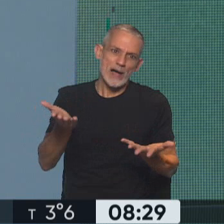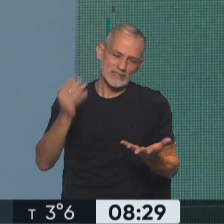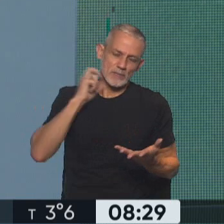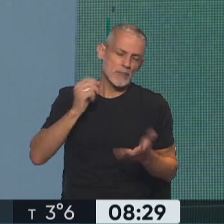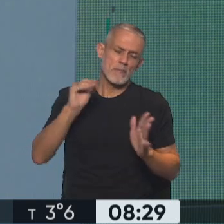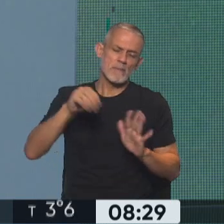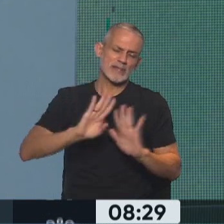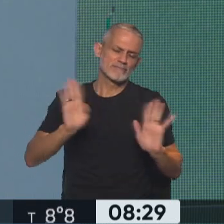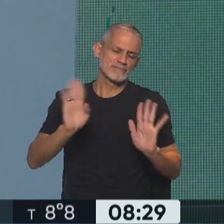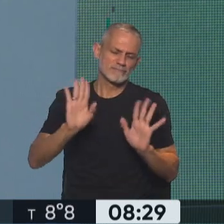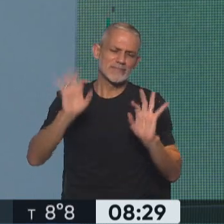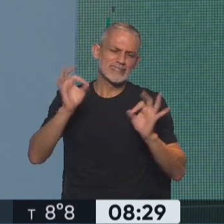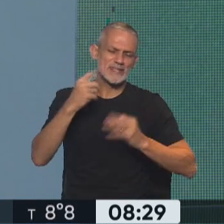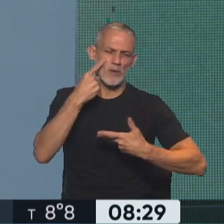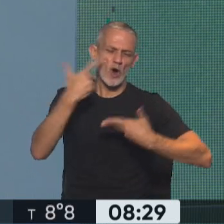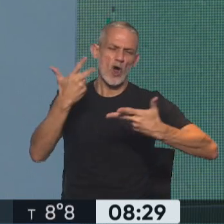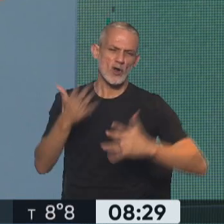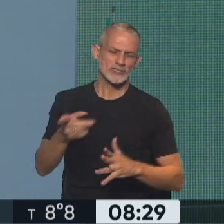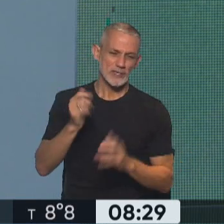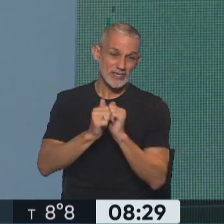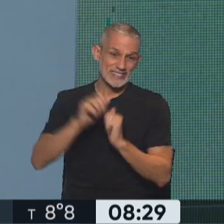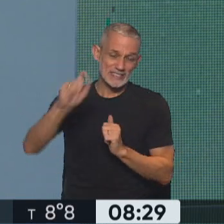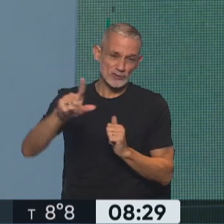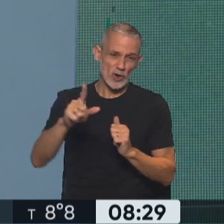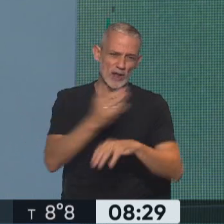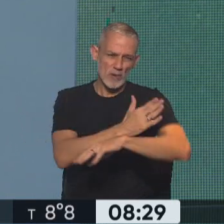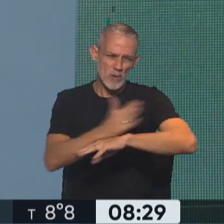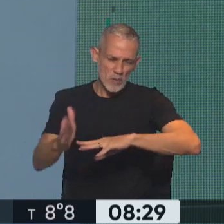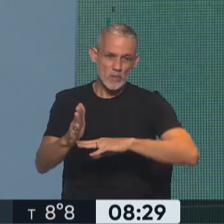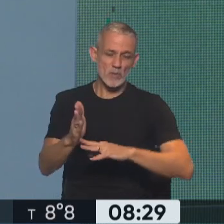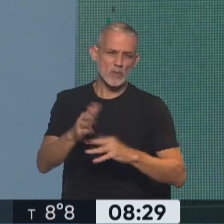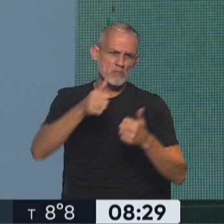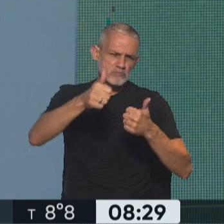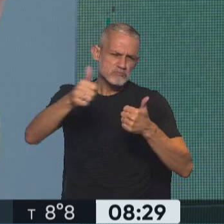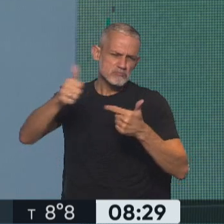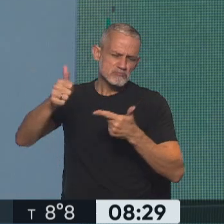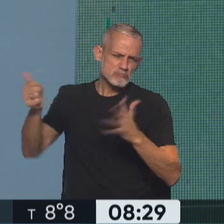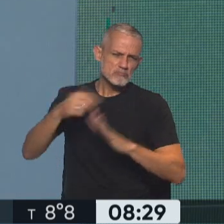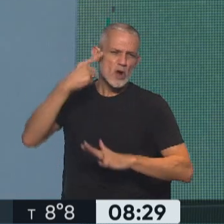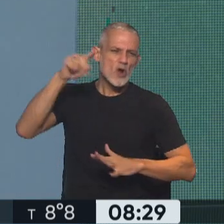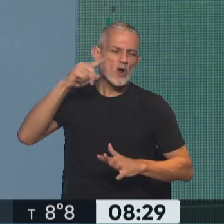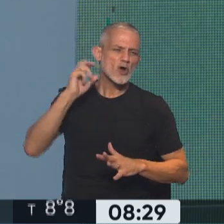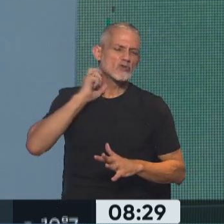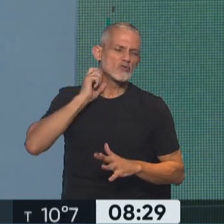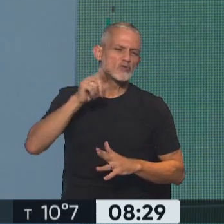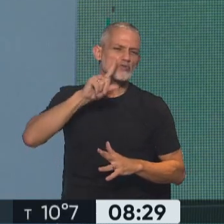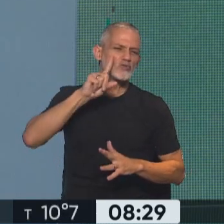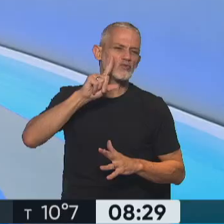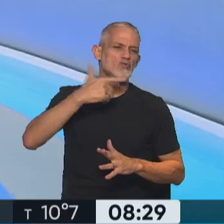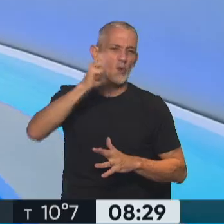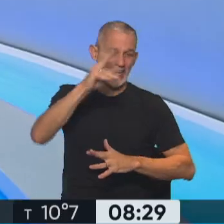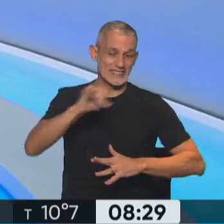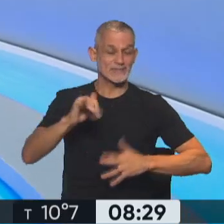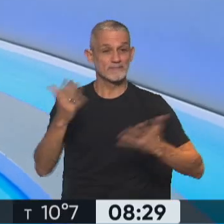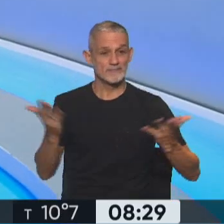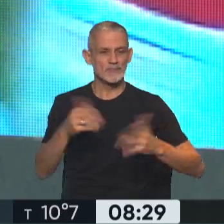agregar ya a lo que es la historia, la cronología en cuanto a éxitos, en cuanto a logros de Luis Suárez, habla por sí solo. Sin